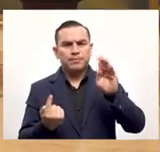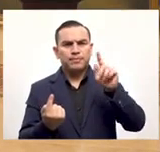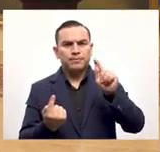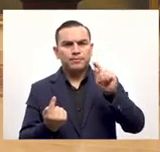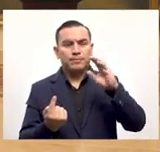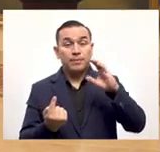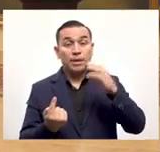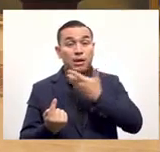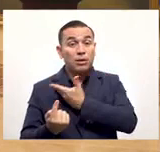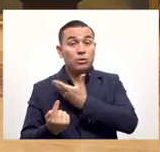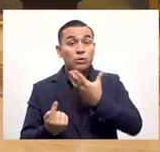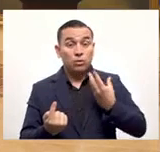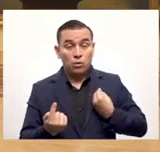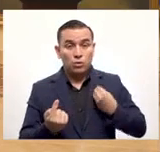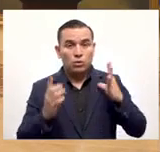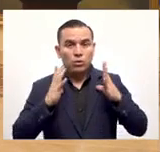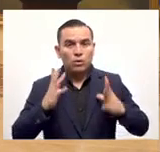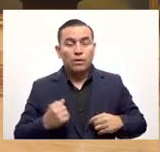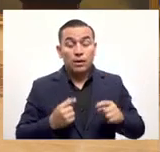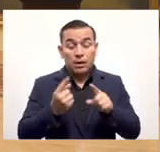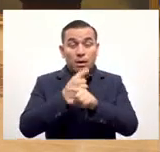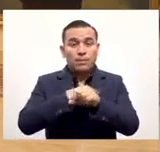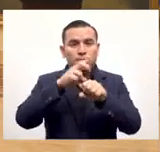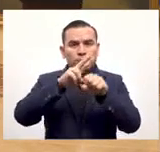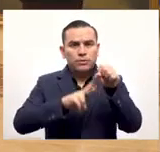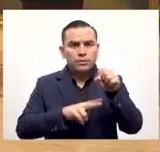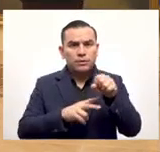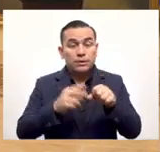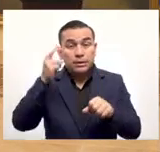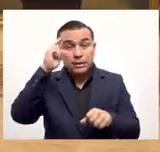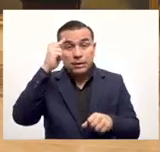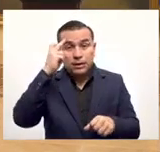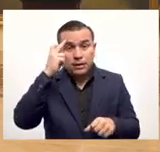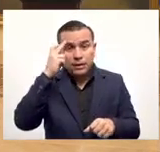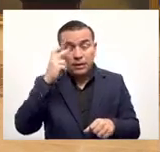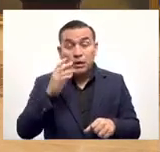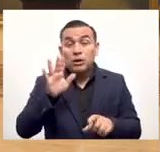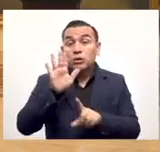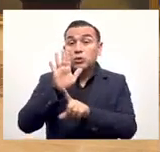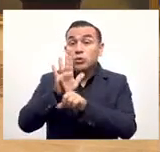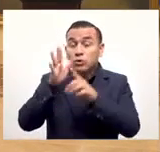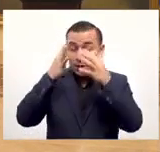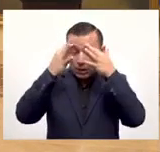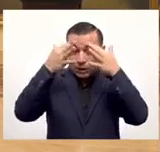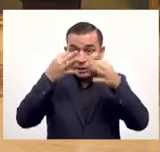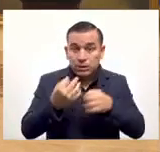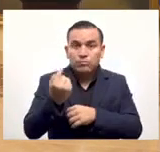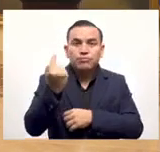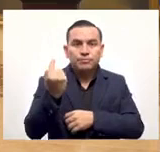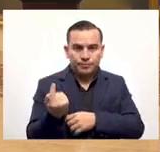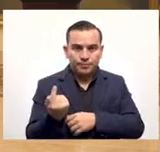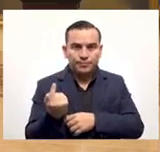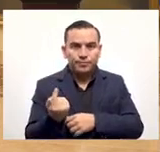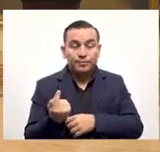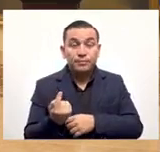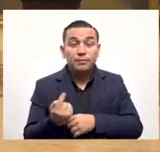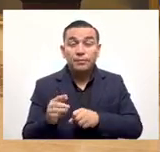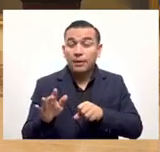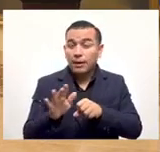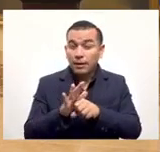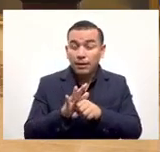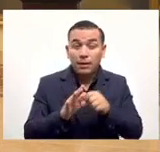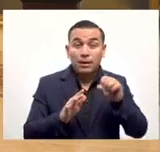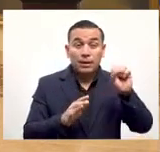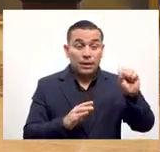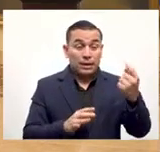Bitcoins de Steve y que nosotros se los vamos a transformar en dólares si él así lo desea por eso es que es 100% opcional para Miguel pero también es